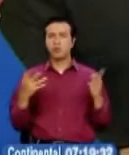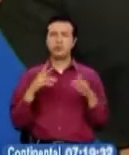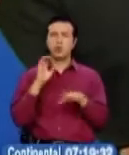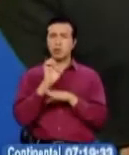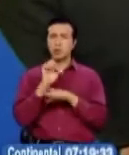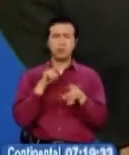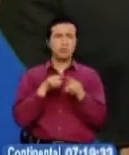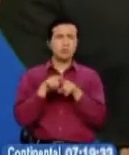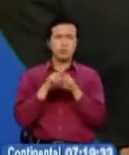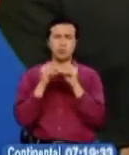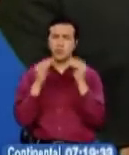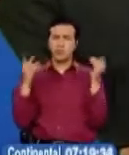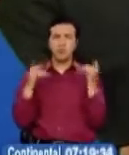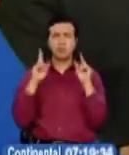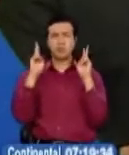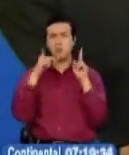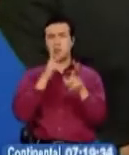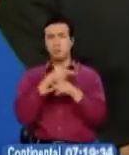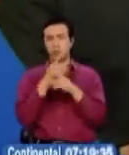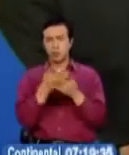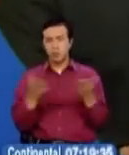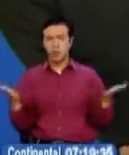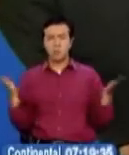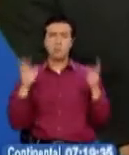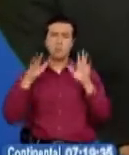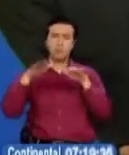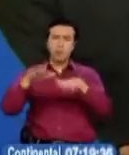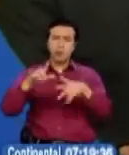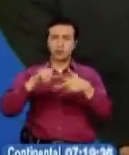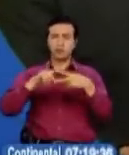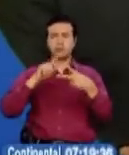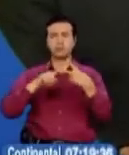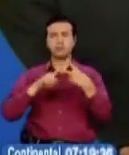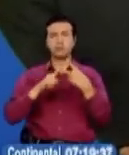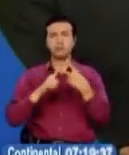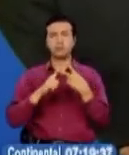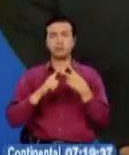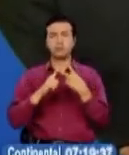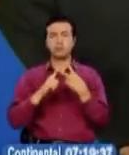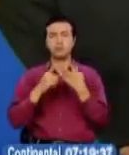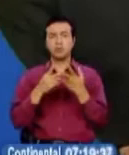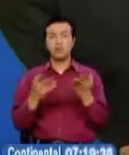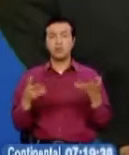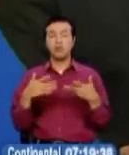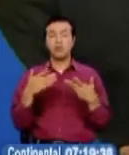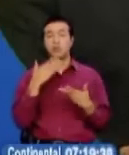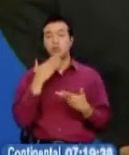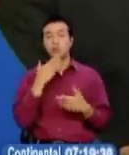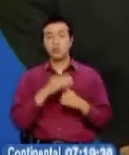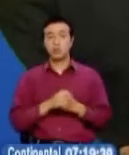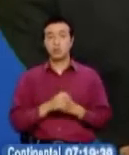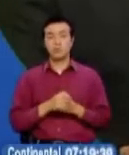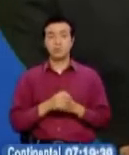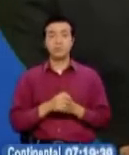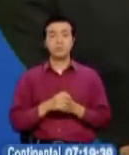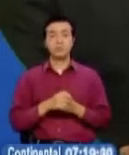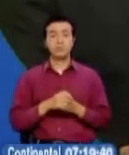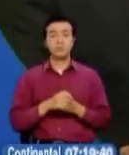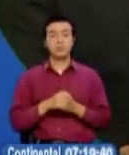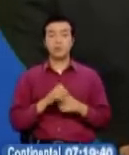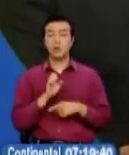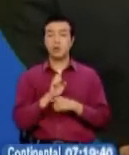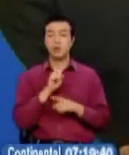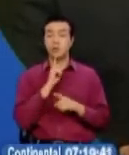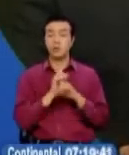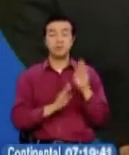competitivo, en asunto de productos del mar, en asunto de productos, por ejemplo, semielaborados, donde el producto ecuatoriano tiene una